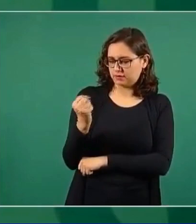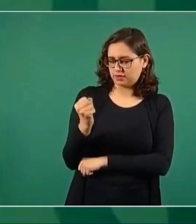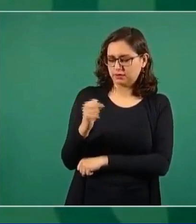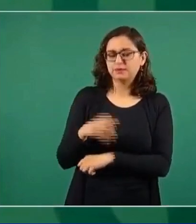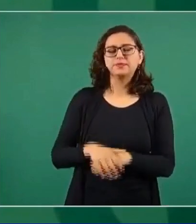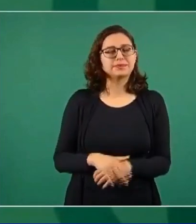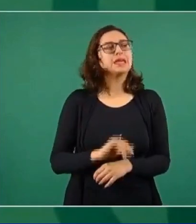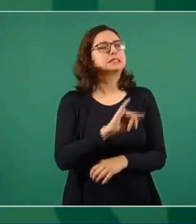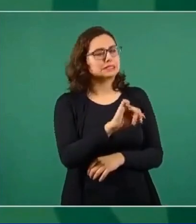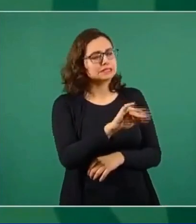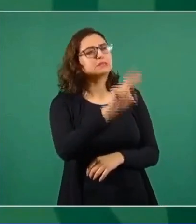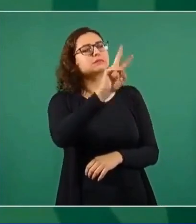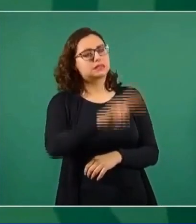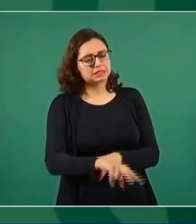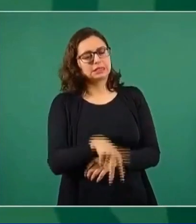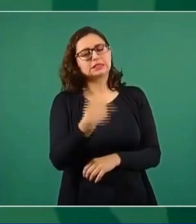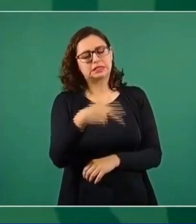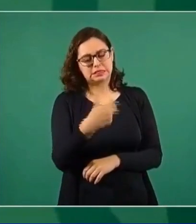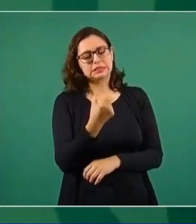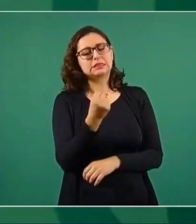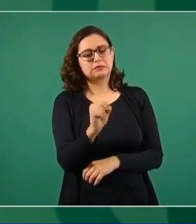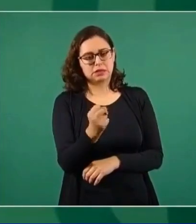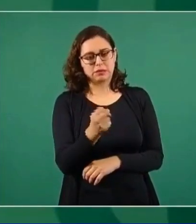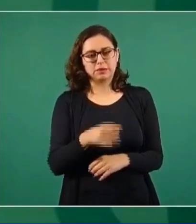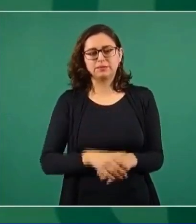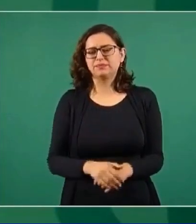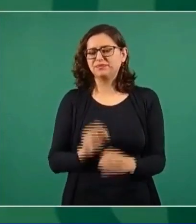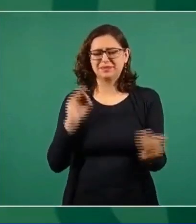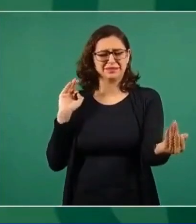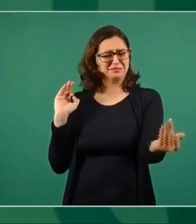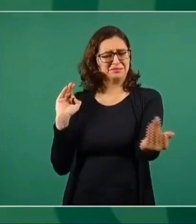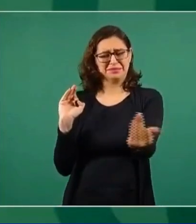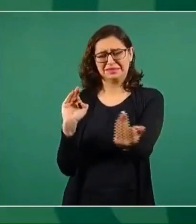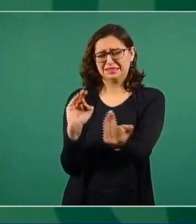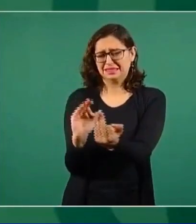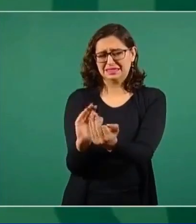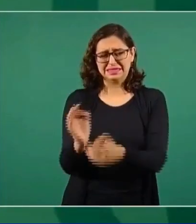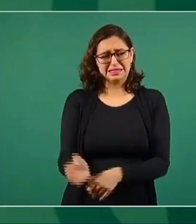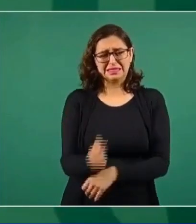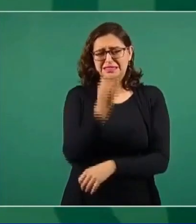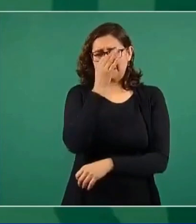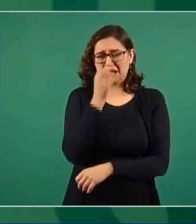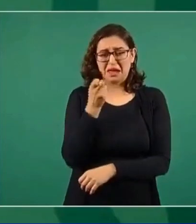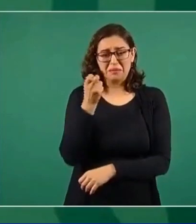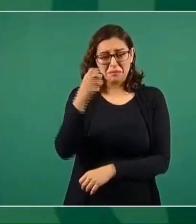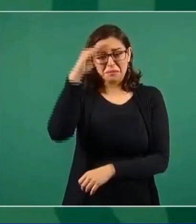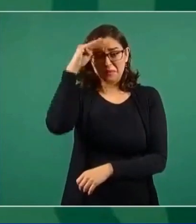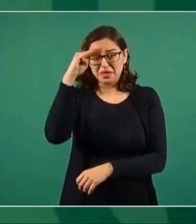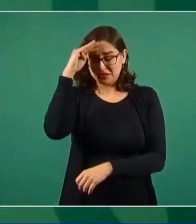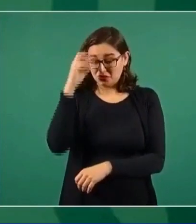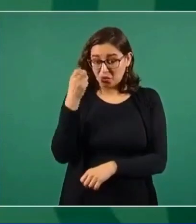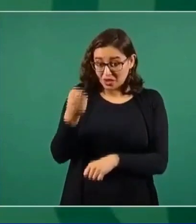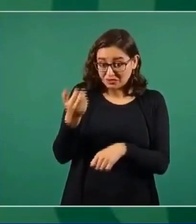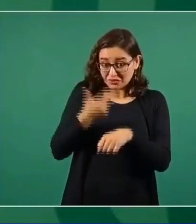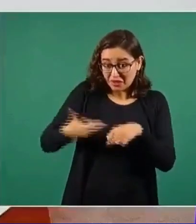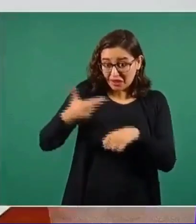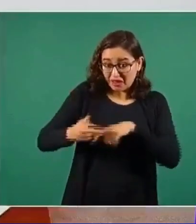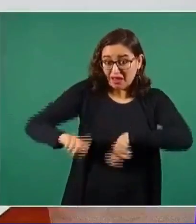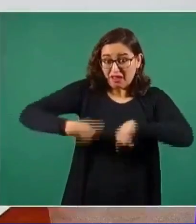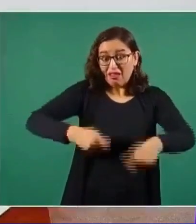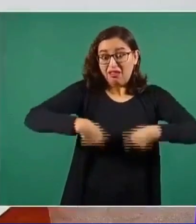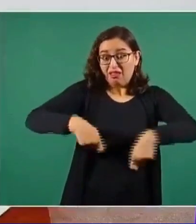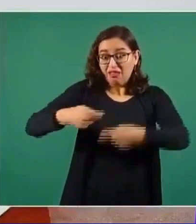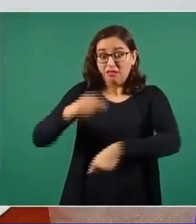los, sí. Sí. los alcaldes. Sí, ya falta muy poco tiempo. Ya no se pueden llevar a cabo estas operaciones. Este,